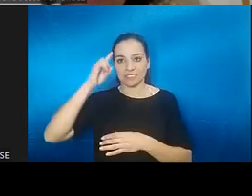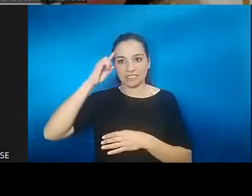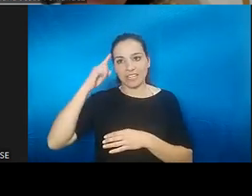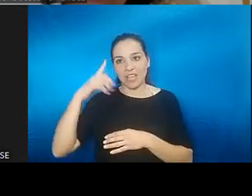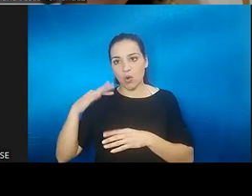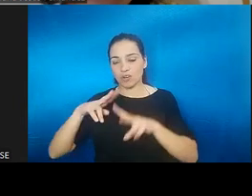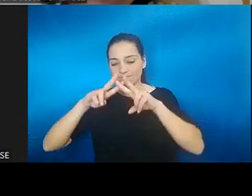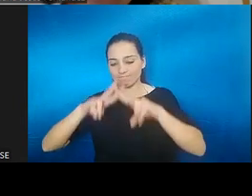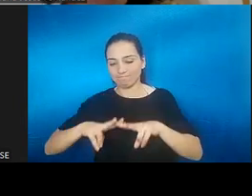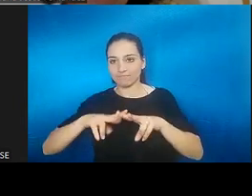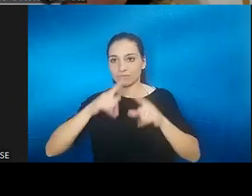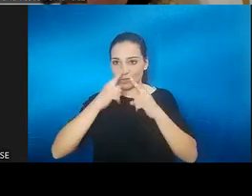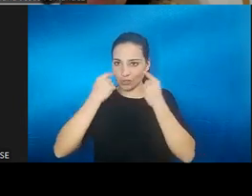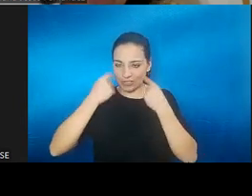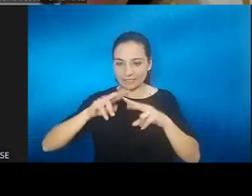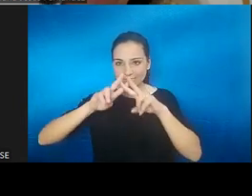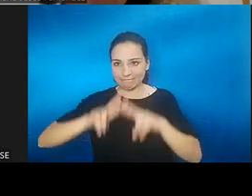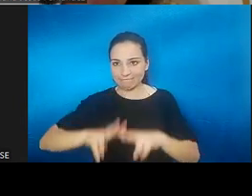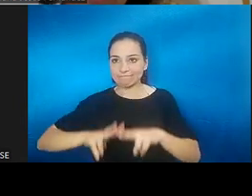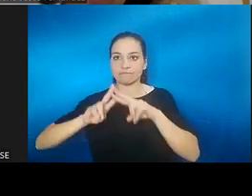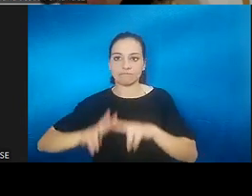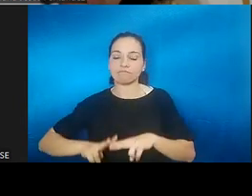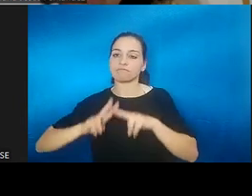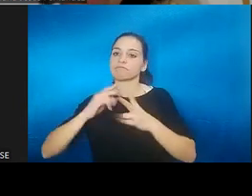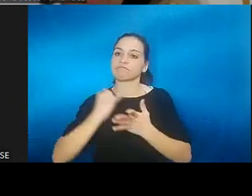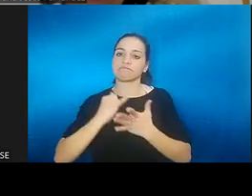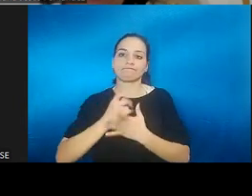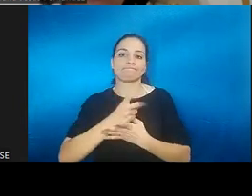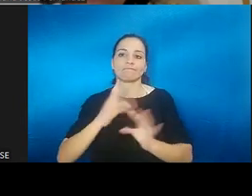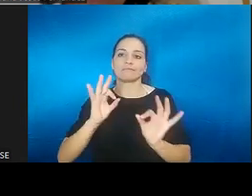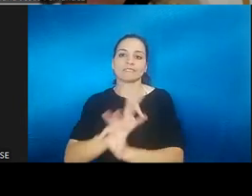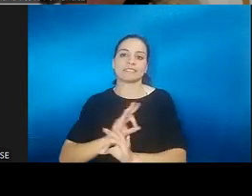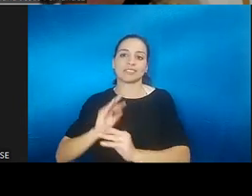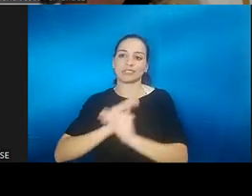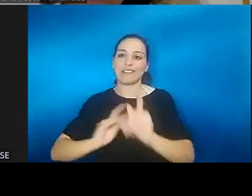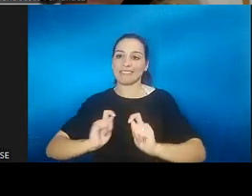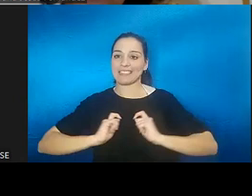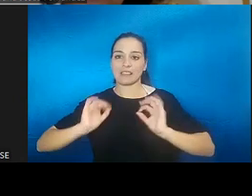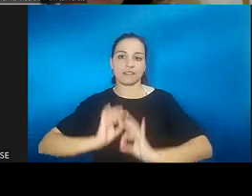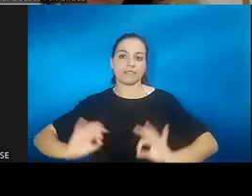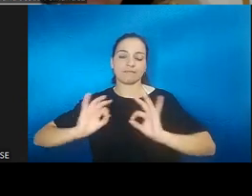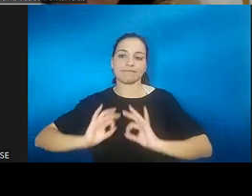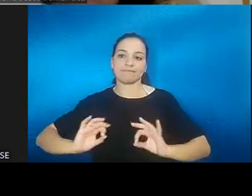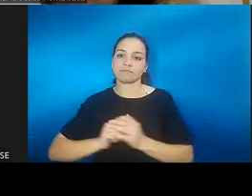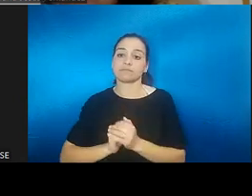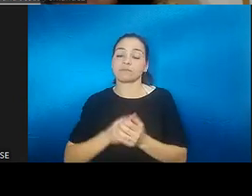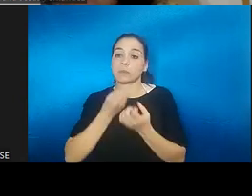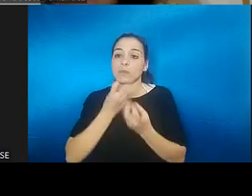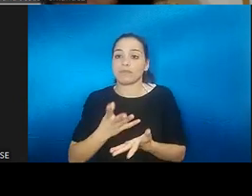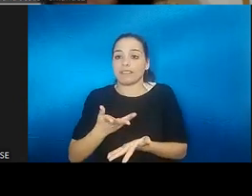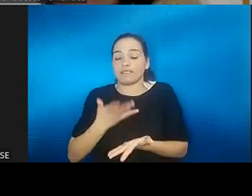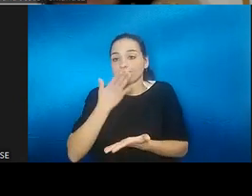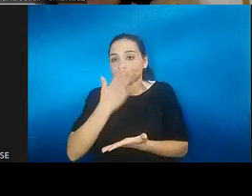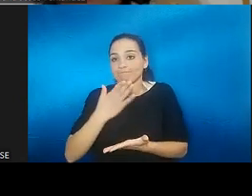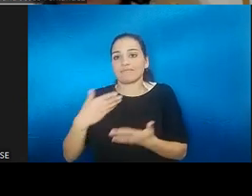doctor Rino y nada no me han dado ningún tipo de solución y bueno pues la verdad es que en el día a día te